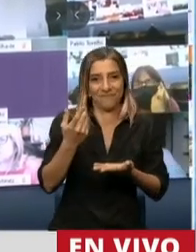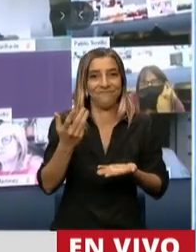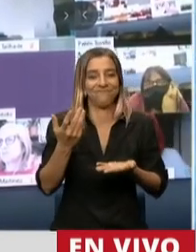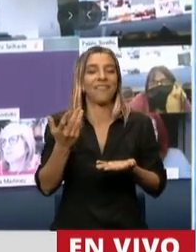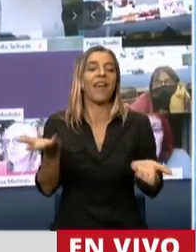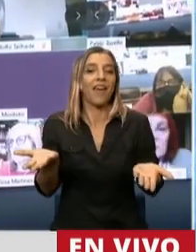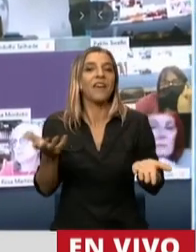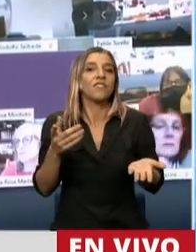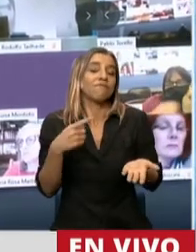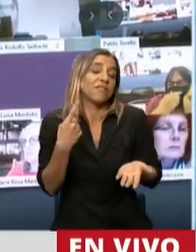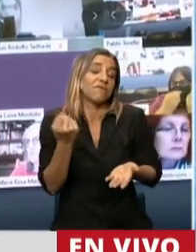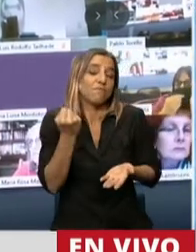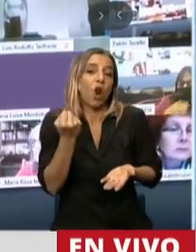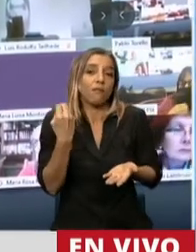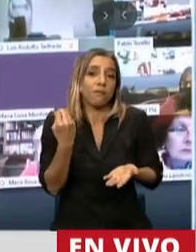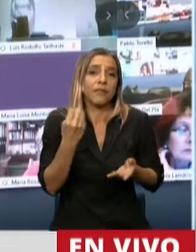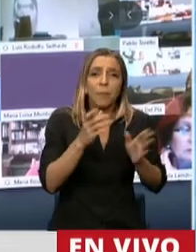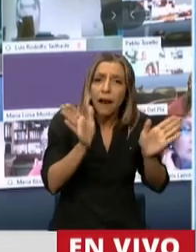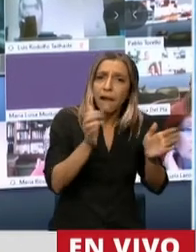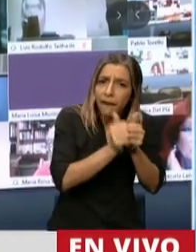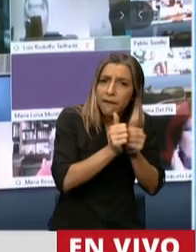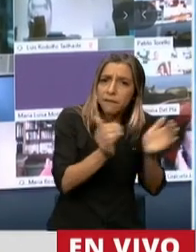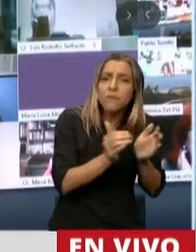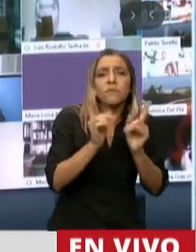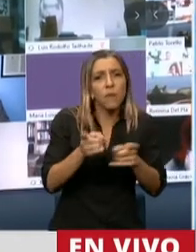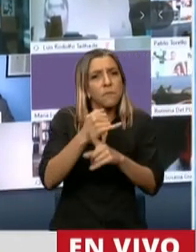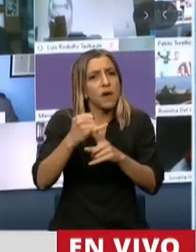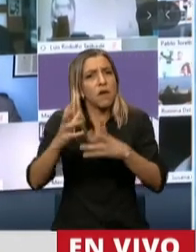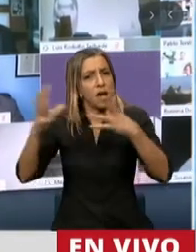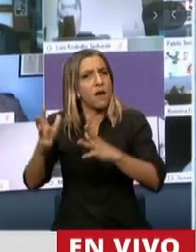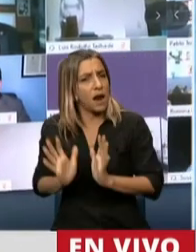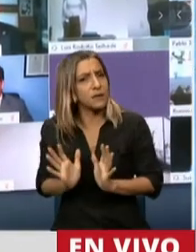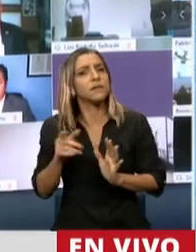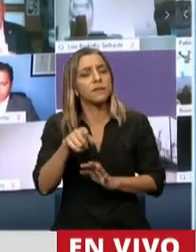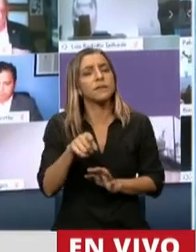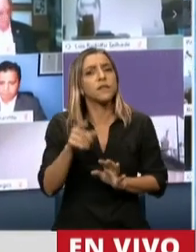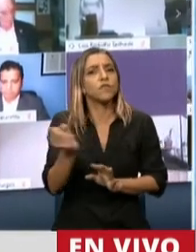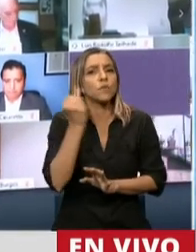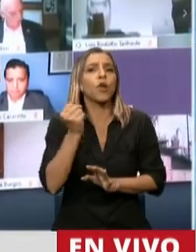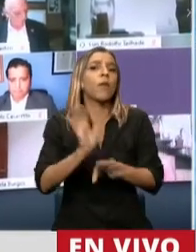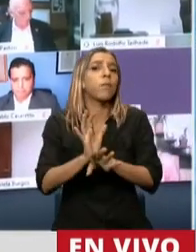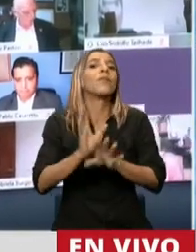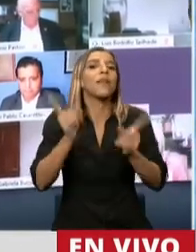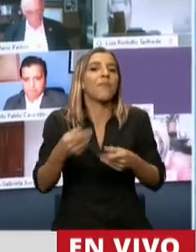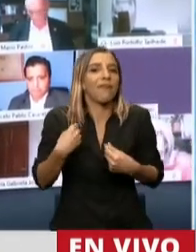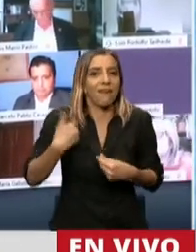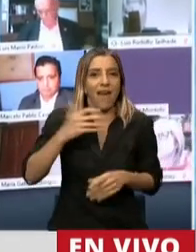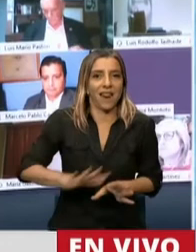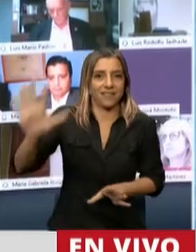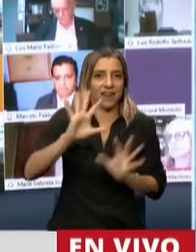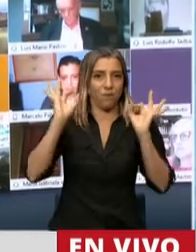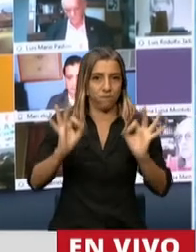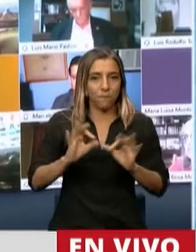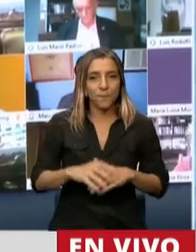a las pequeñas y microempresas, sino también de manera federal. En el año